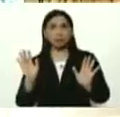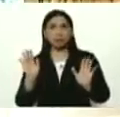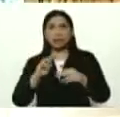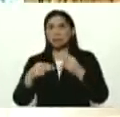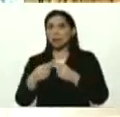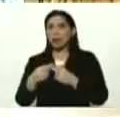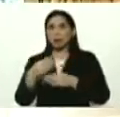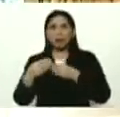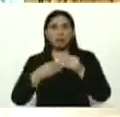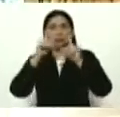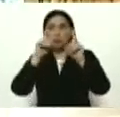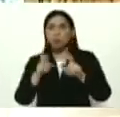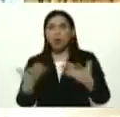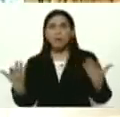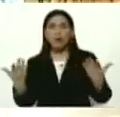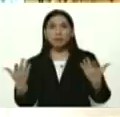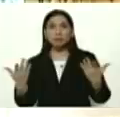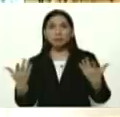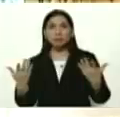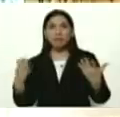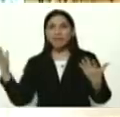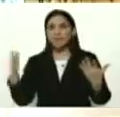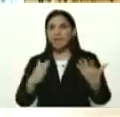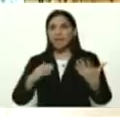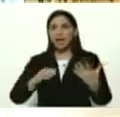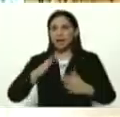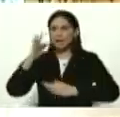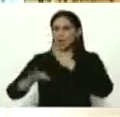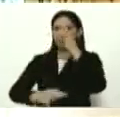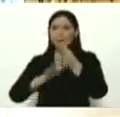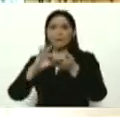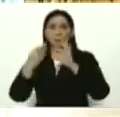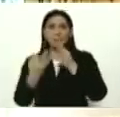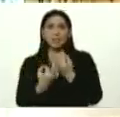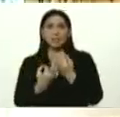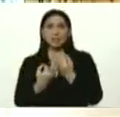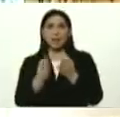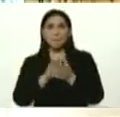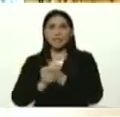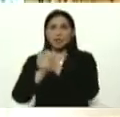nadie les hizo la prueba. Y vienen a infectar a su familia, a sus vecinos.